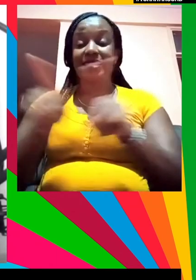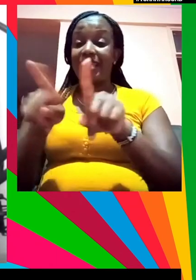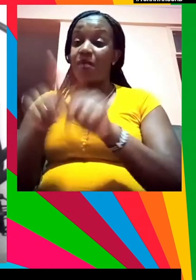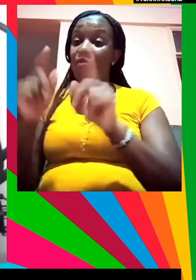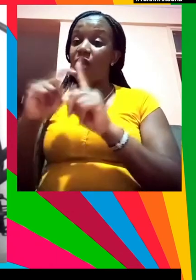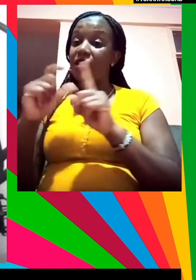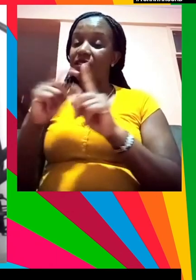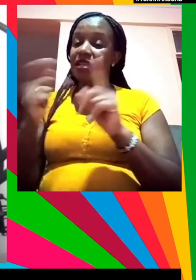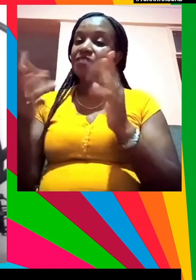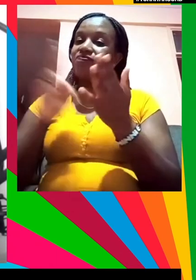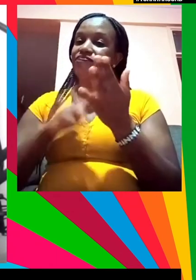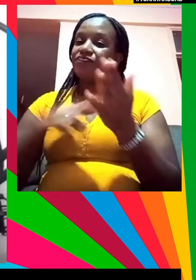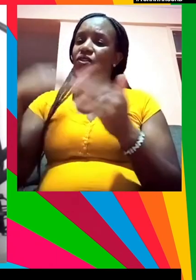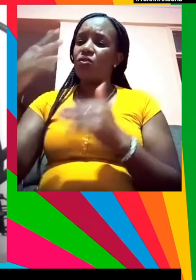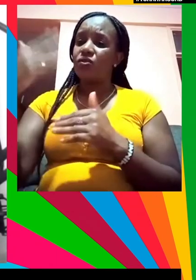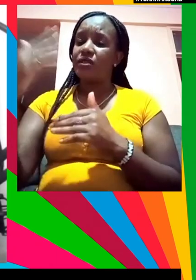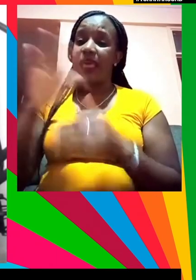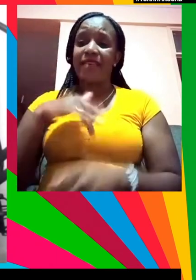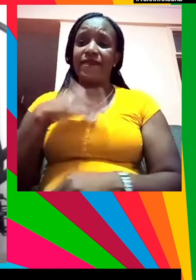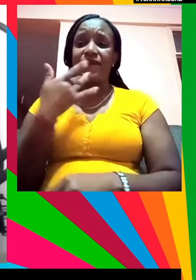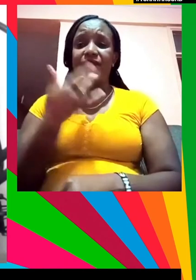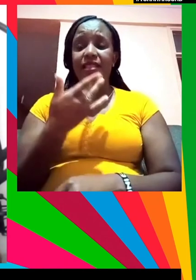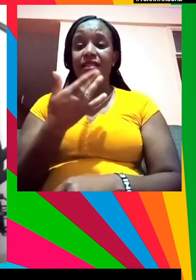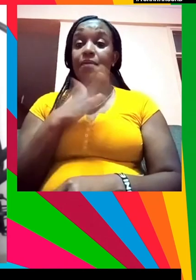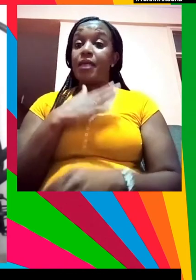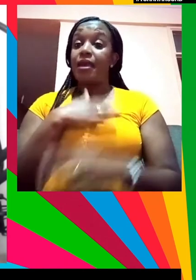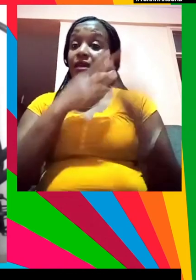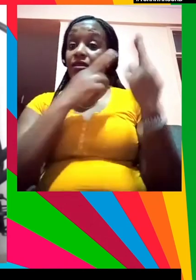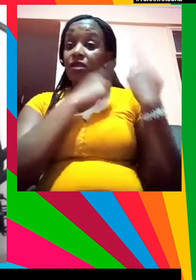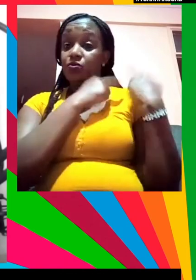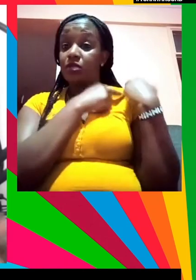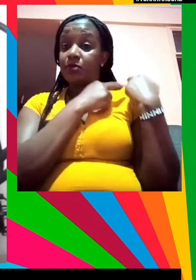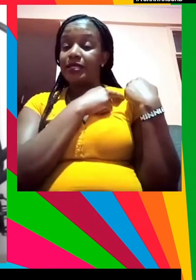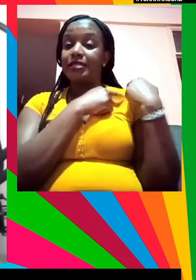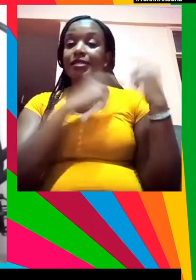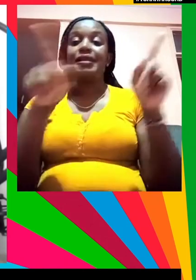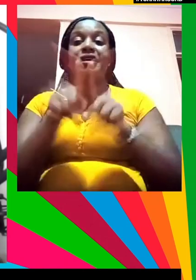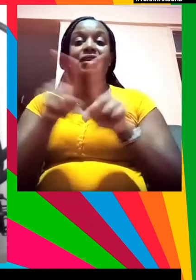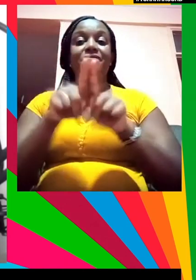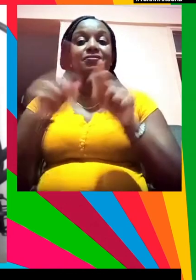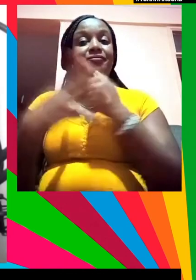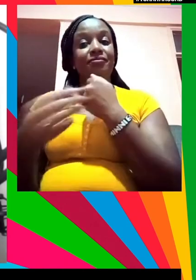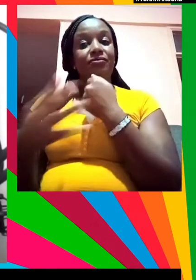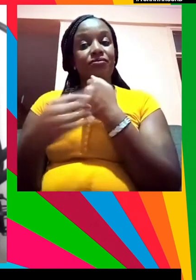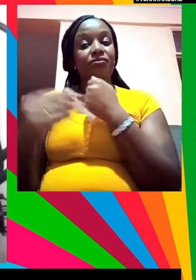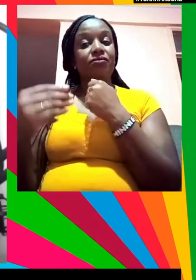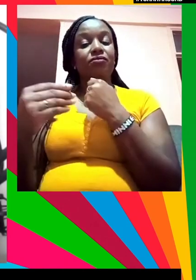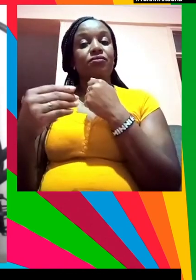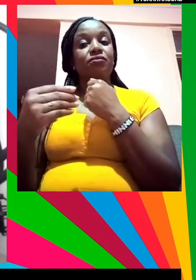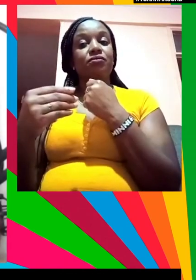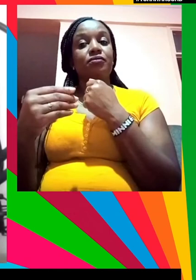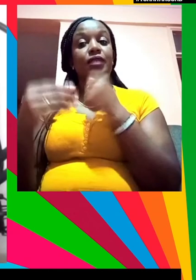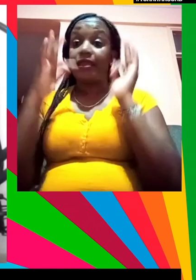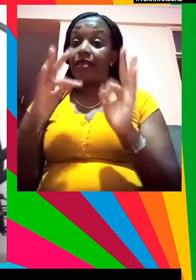dinámicas y siento que mi responsabilidad es una invitación a ser